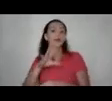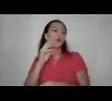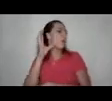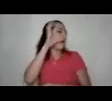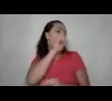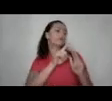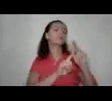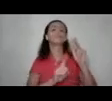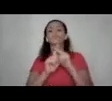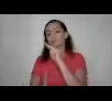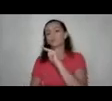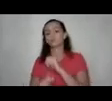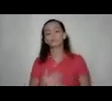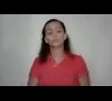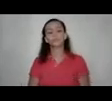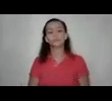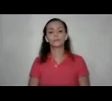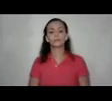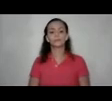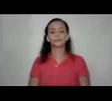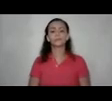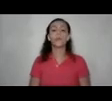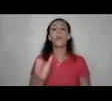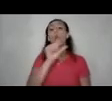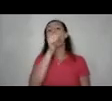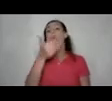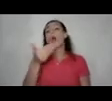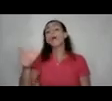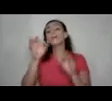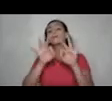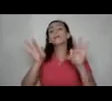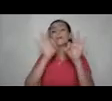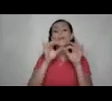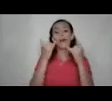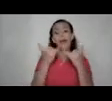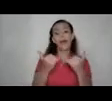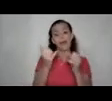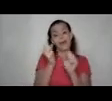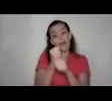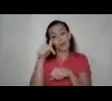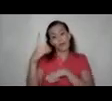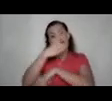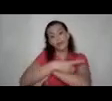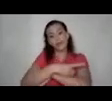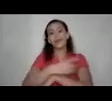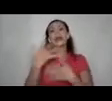desapercibidas otra herramienta muy importante que lo estamos haciendo además hoy día tiene que ver con capacitarnos